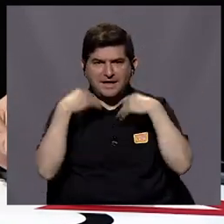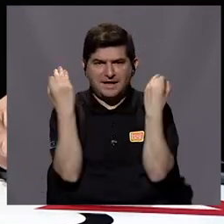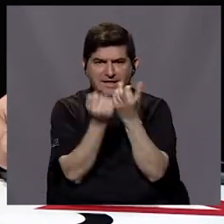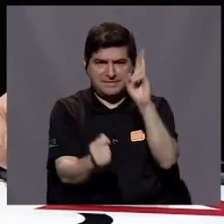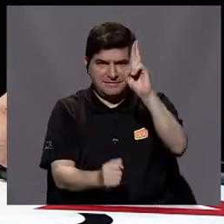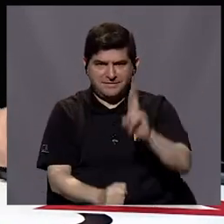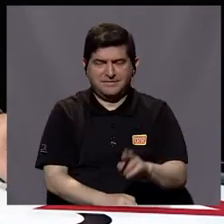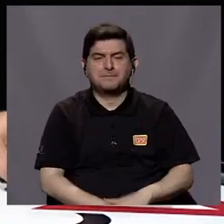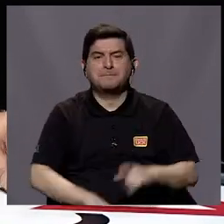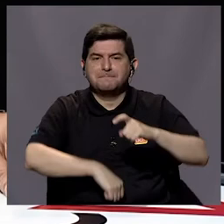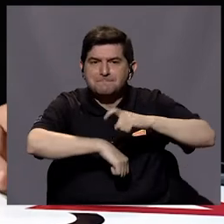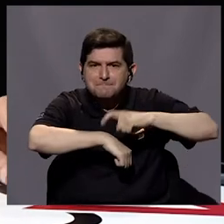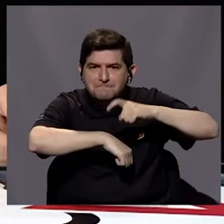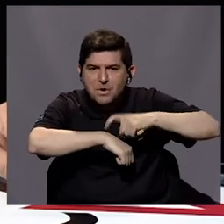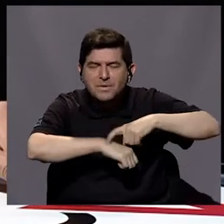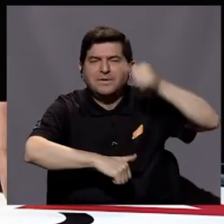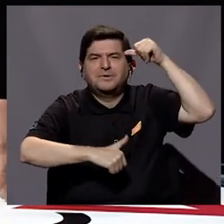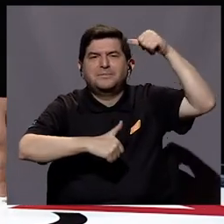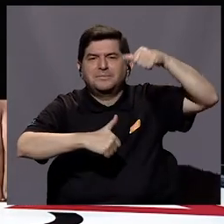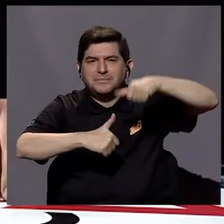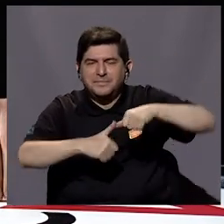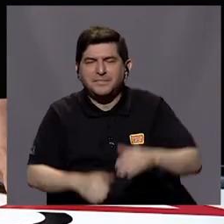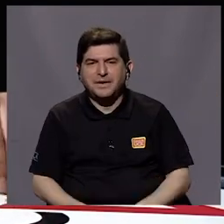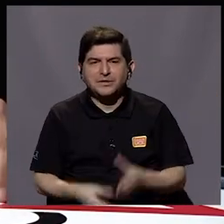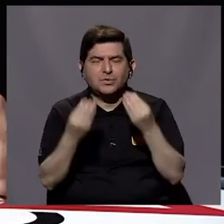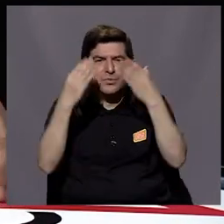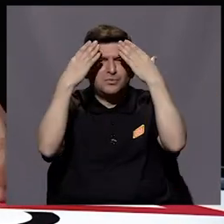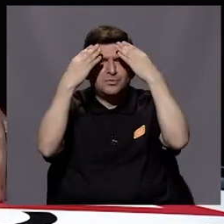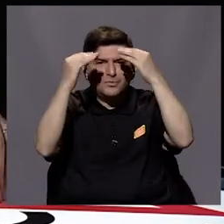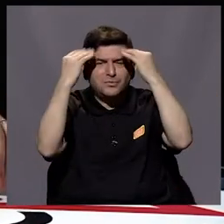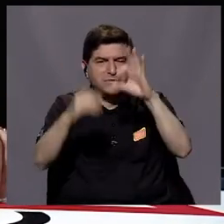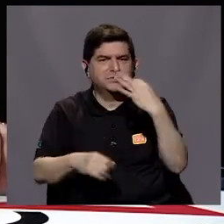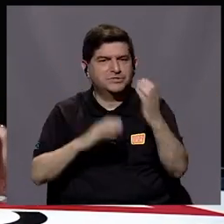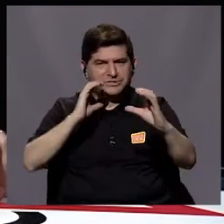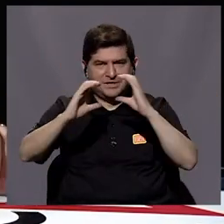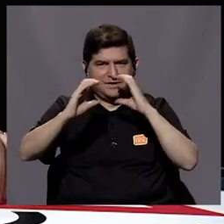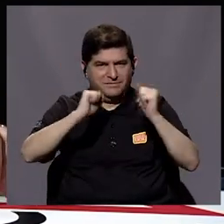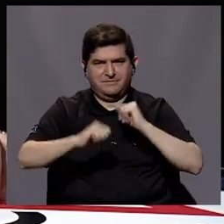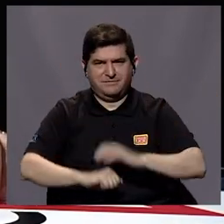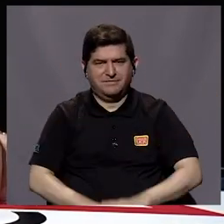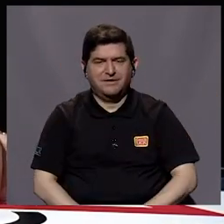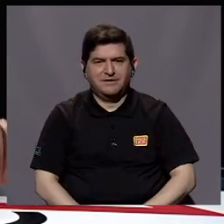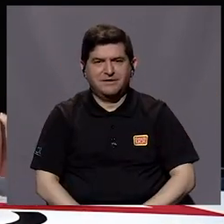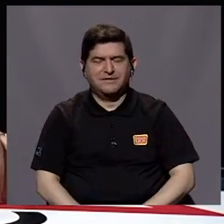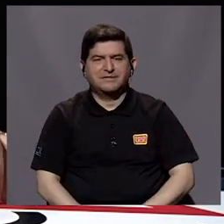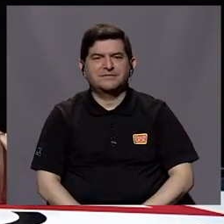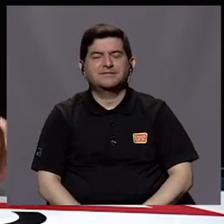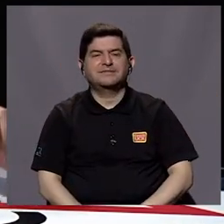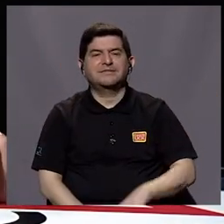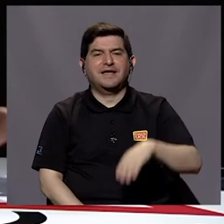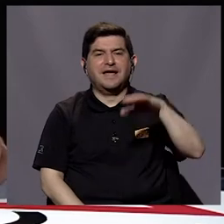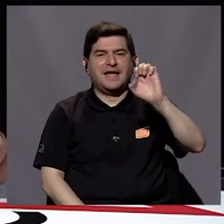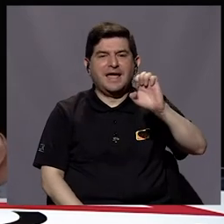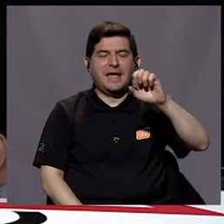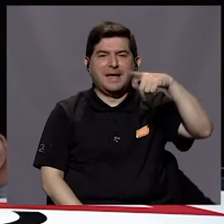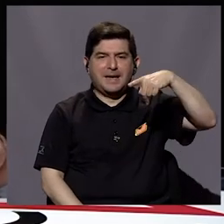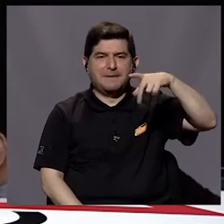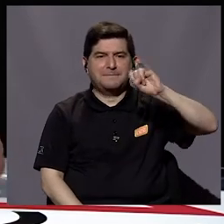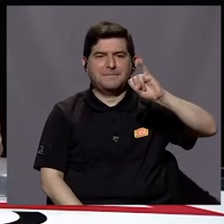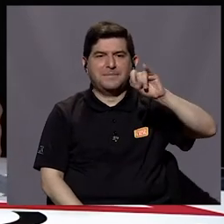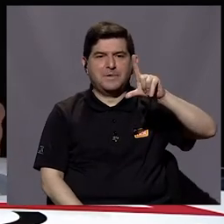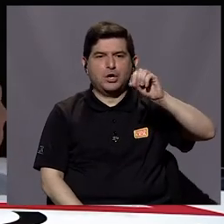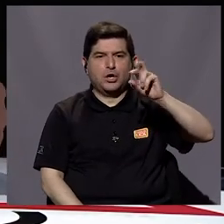familias costarricenses. Y hubo un momento que recuerdo que salían muchos reportajes en medios de comunicación sobre el licobacter pylori. Sí.